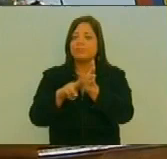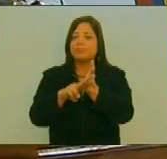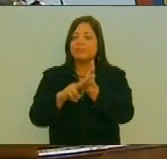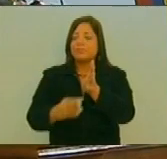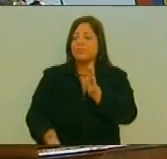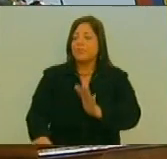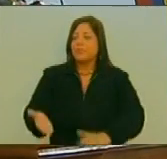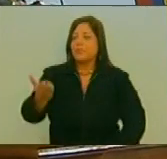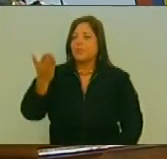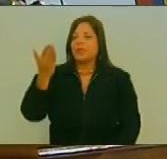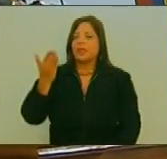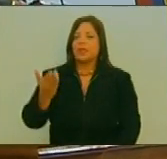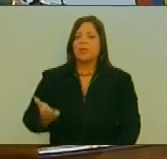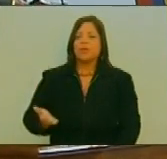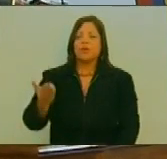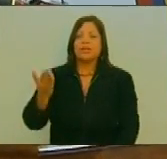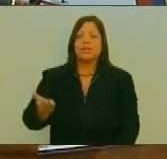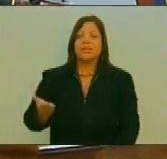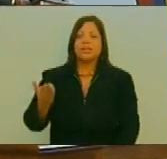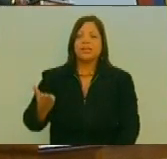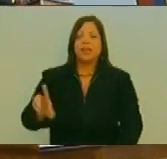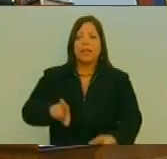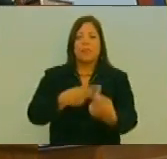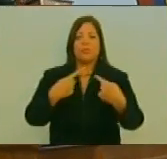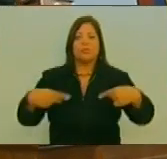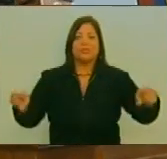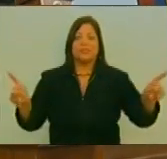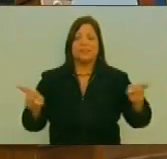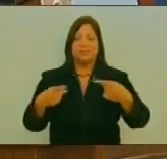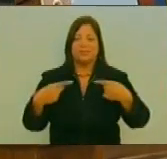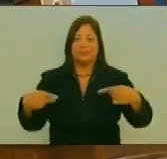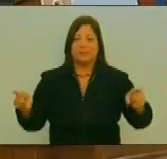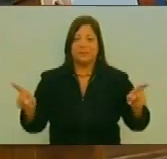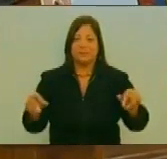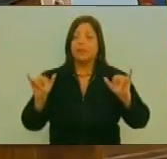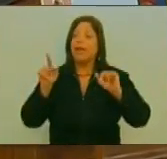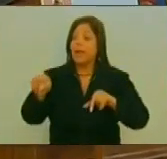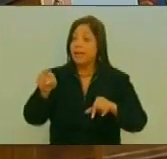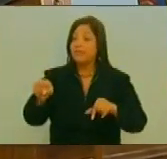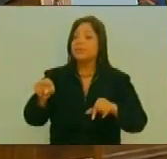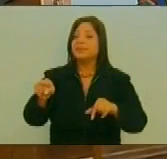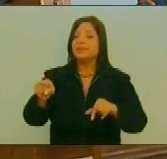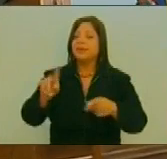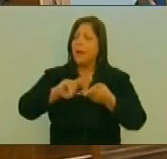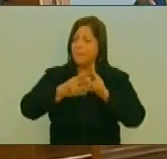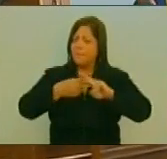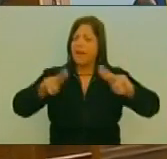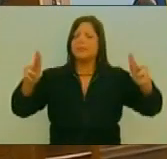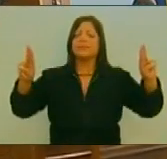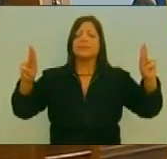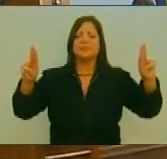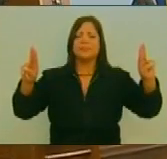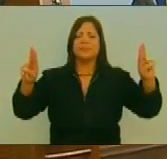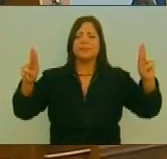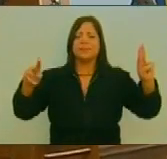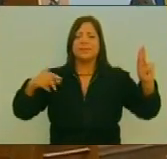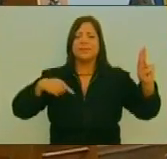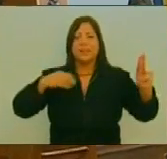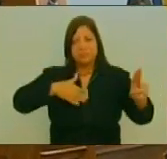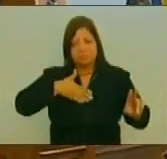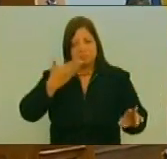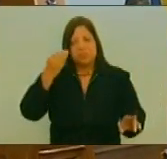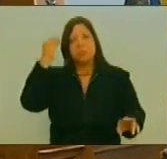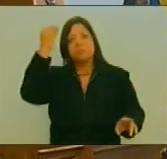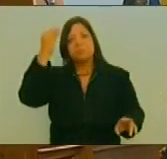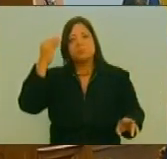Importante De la música Esa es La paz Con la que se puede